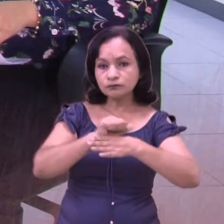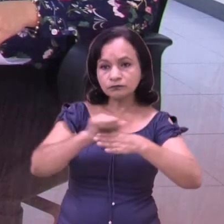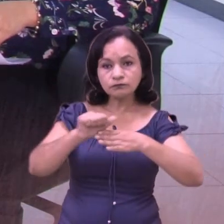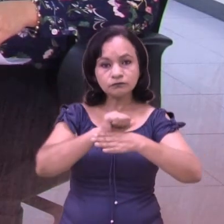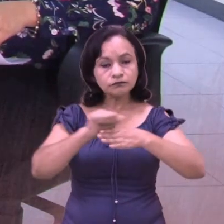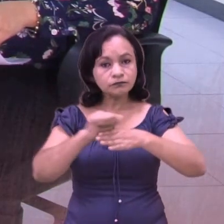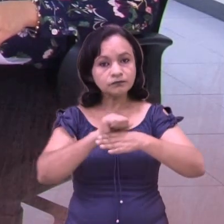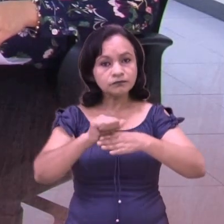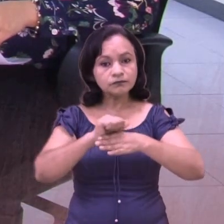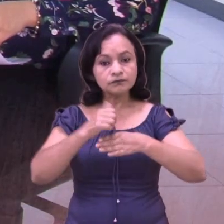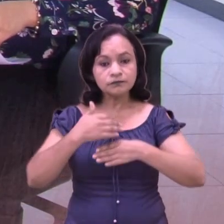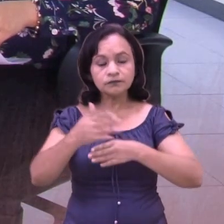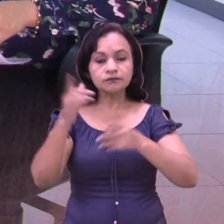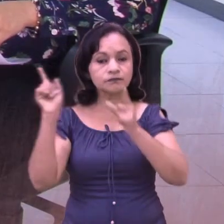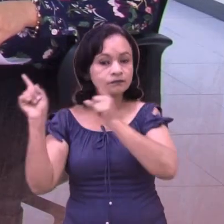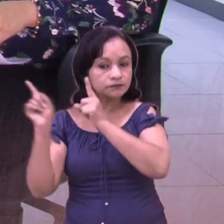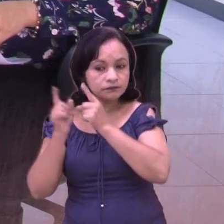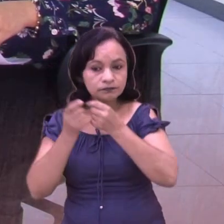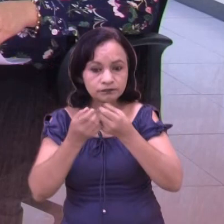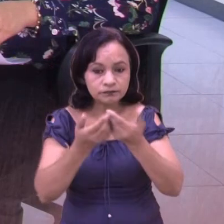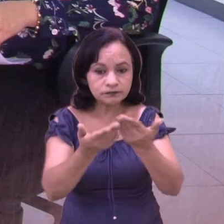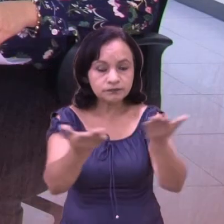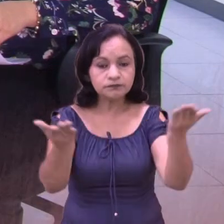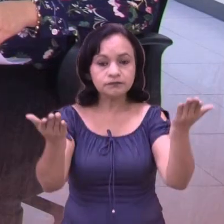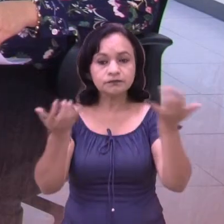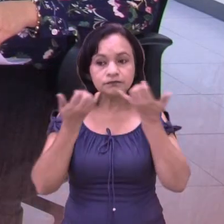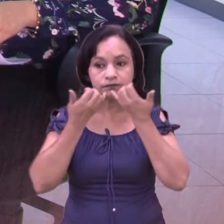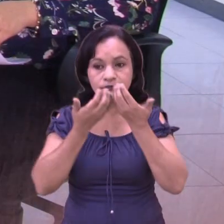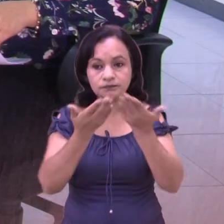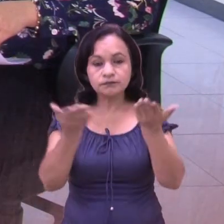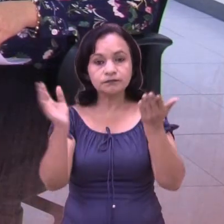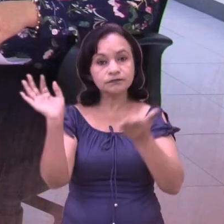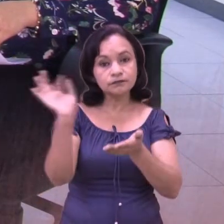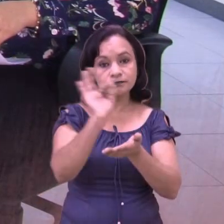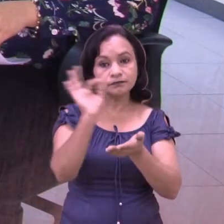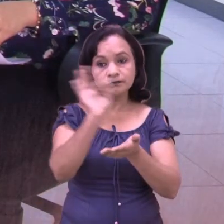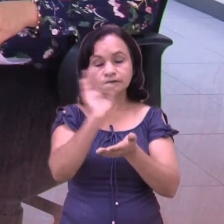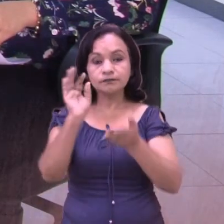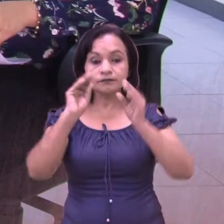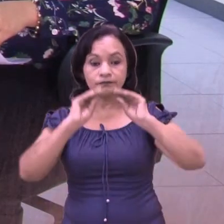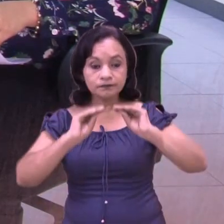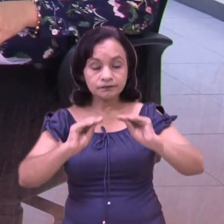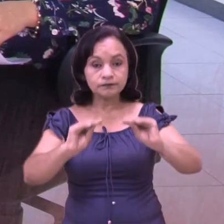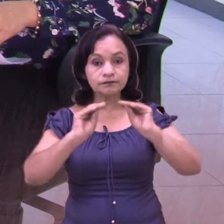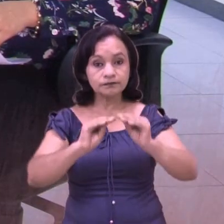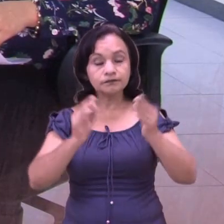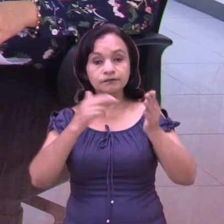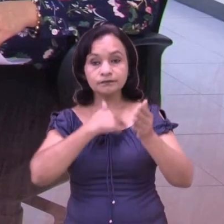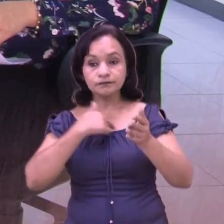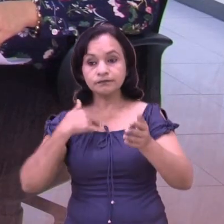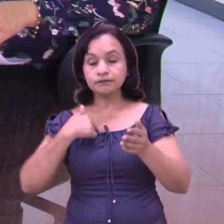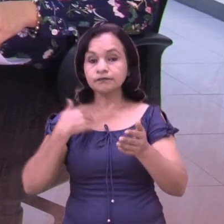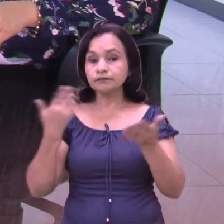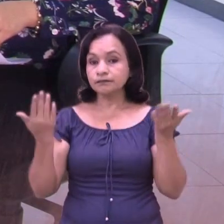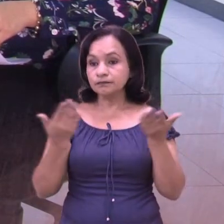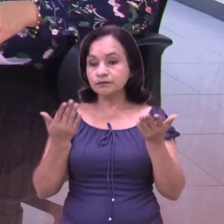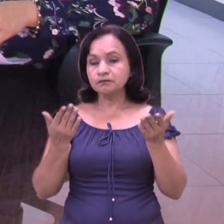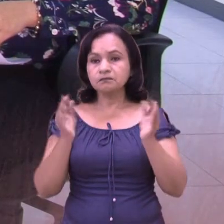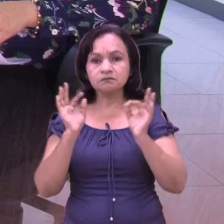comunicación, la preparación de mensajes, la preparación de mecanismos de educación,